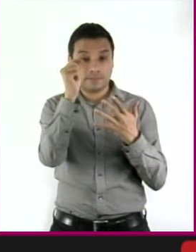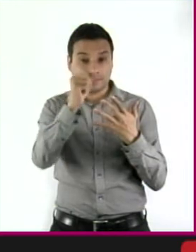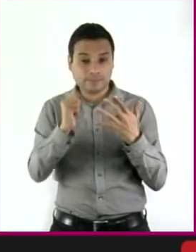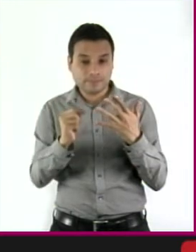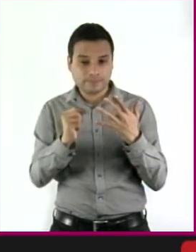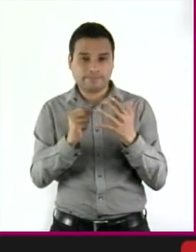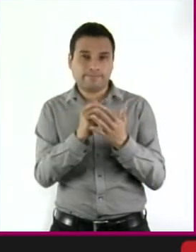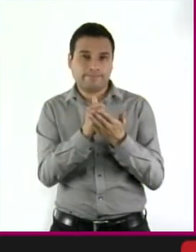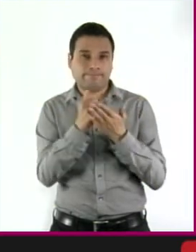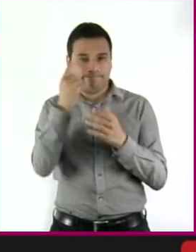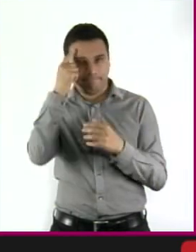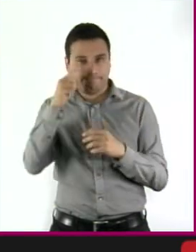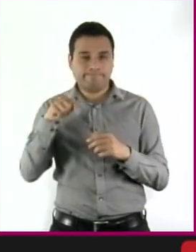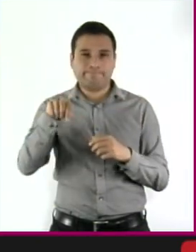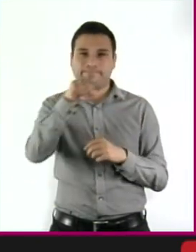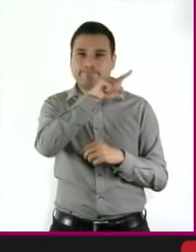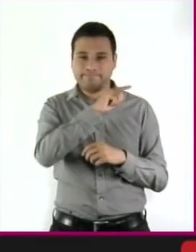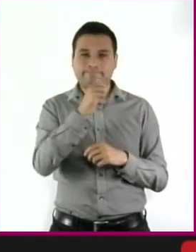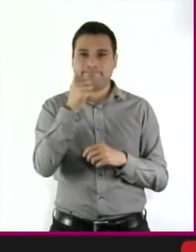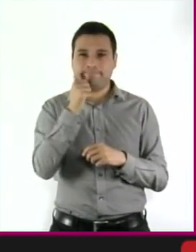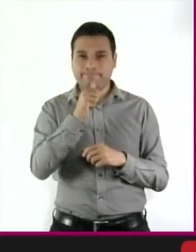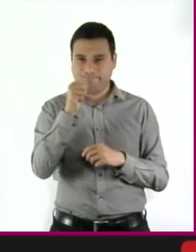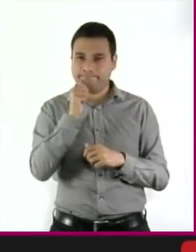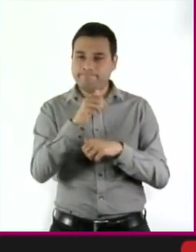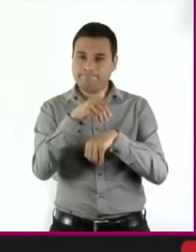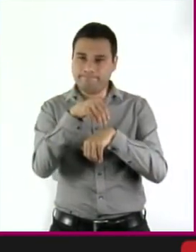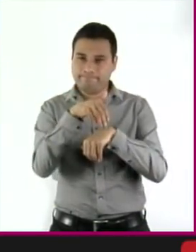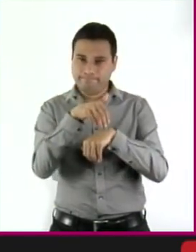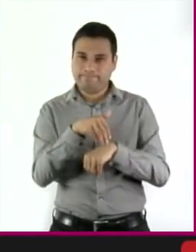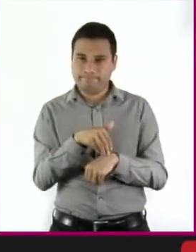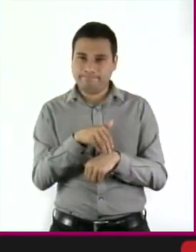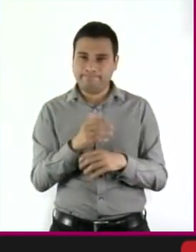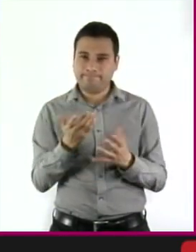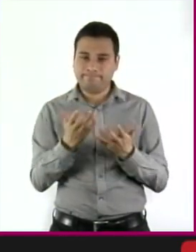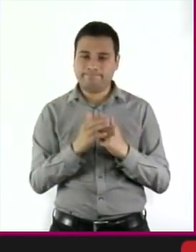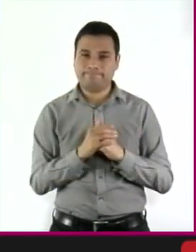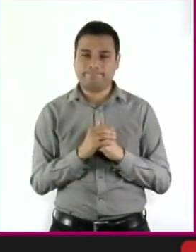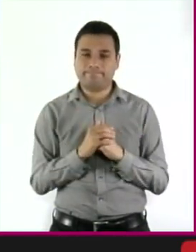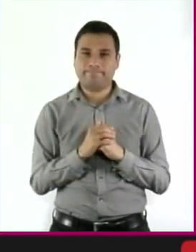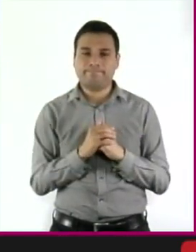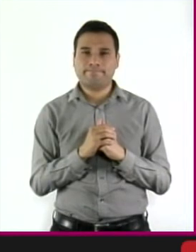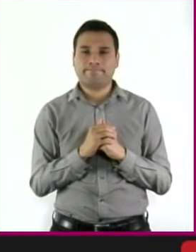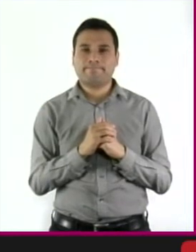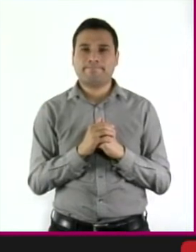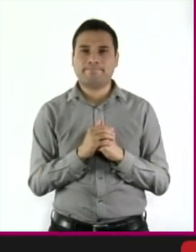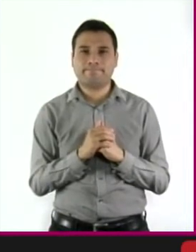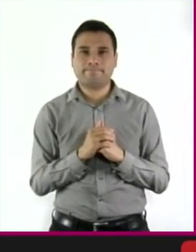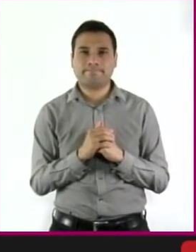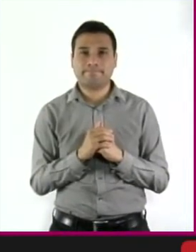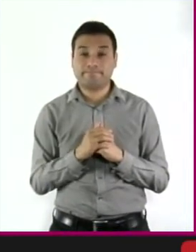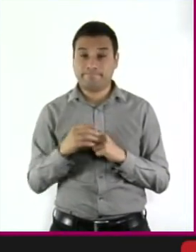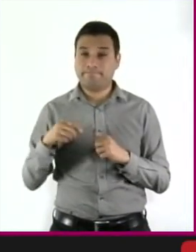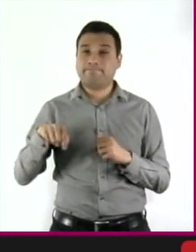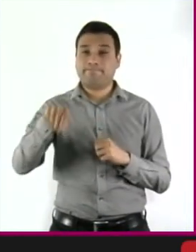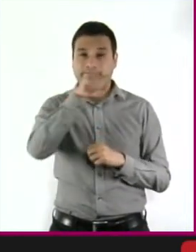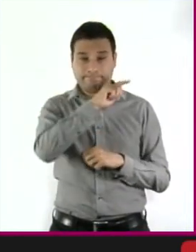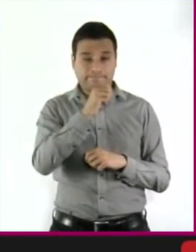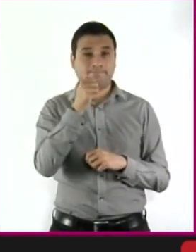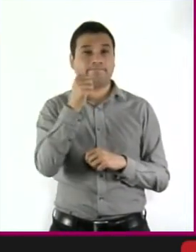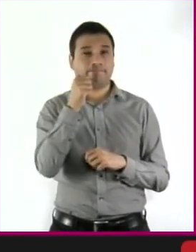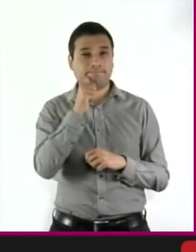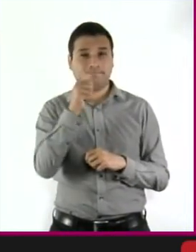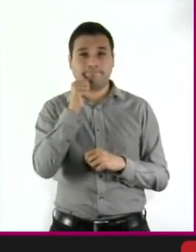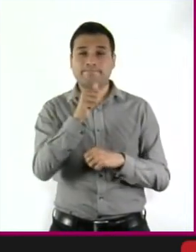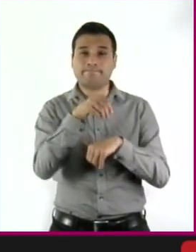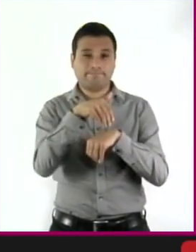maneras en casi todas las circunstancias. Siempre hemos de rendir cuentas, dice